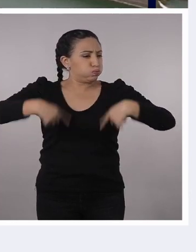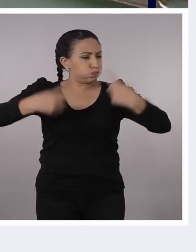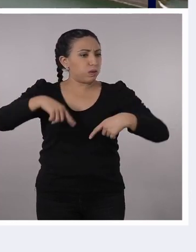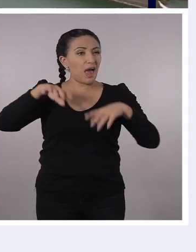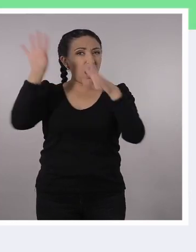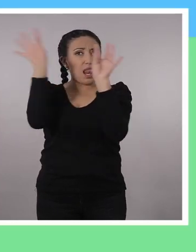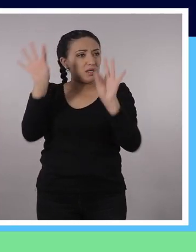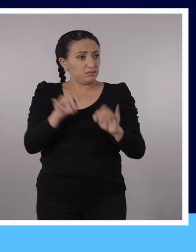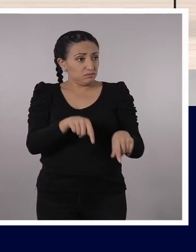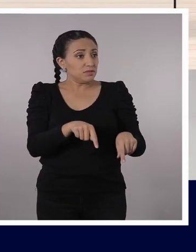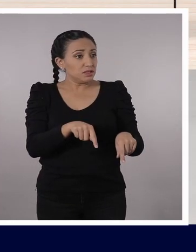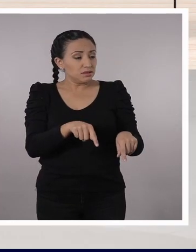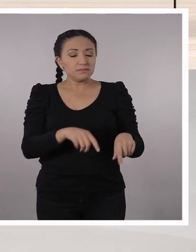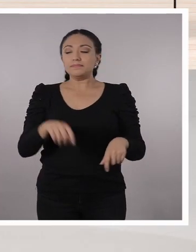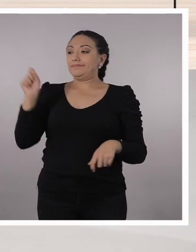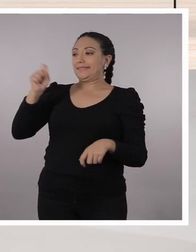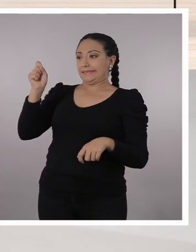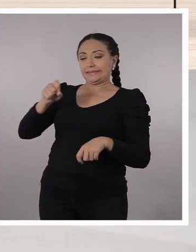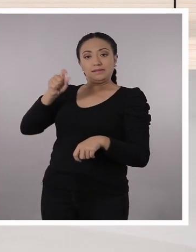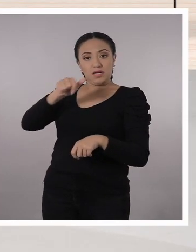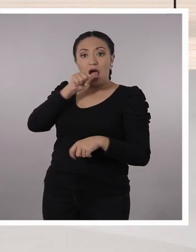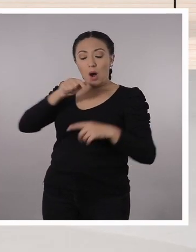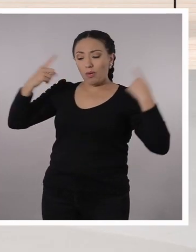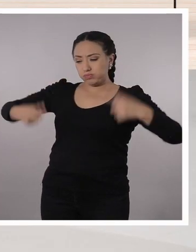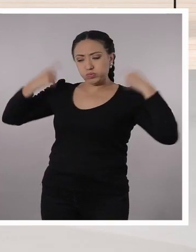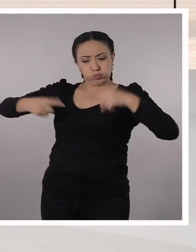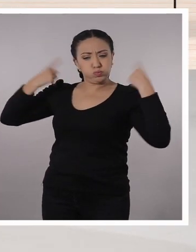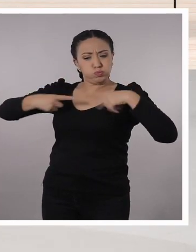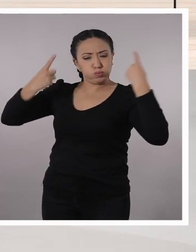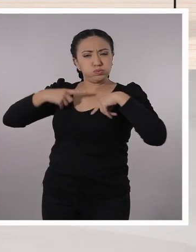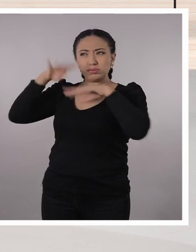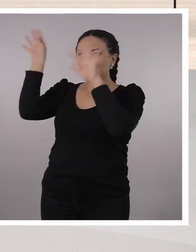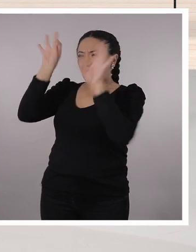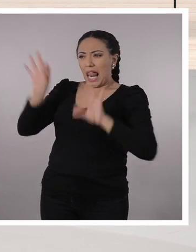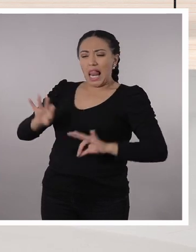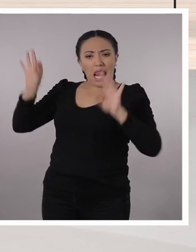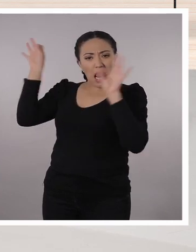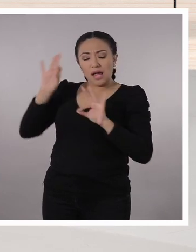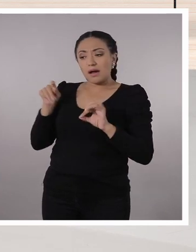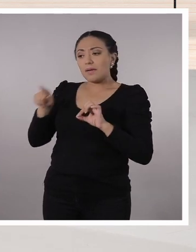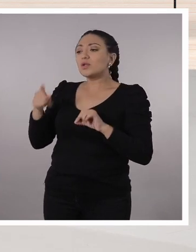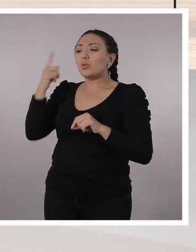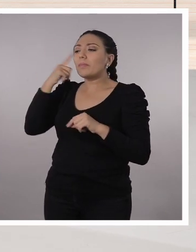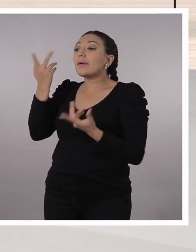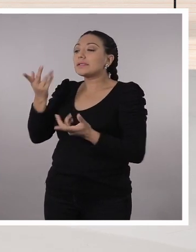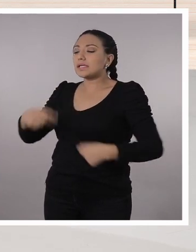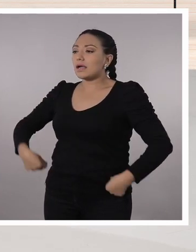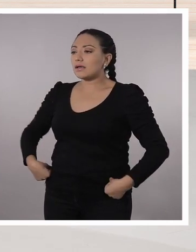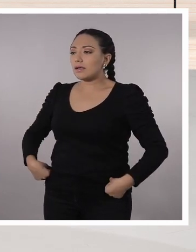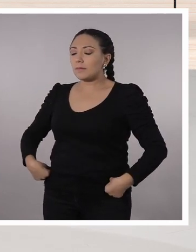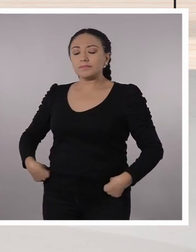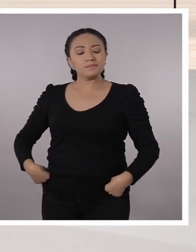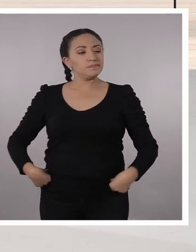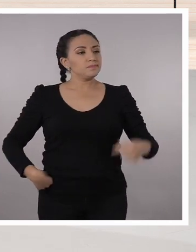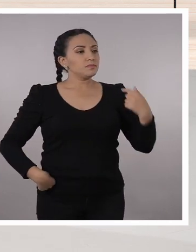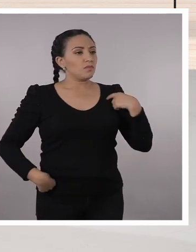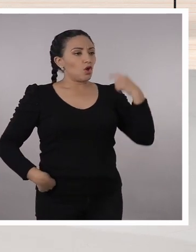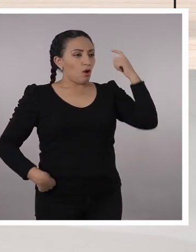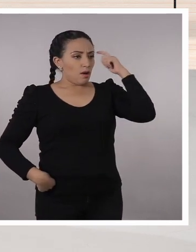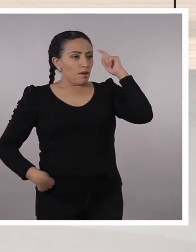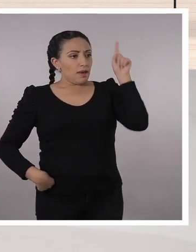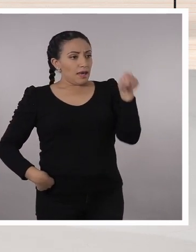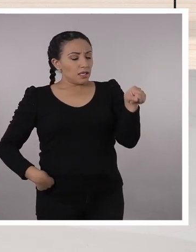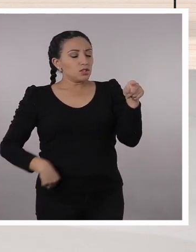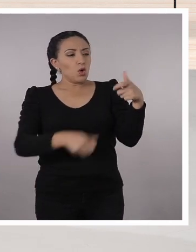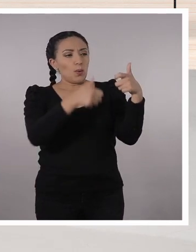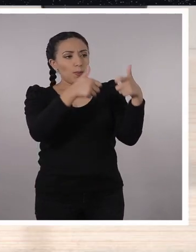eléctrica, ¿cierto? Exacto. En esta imagen se está usando el agua para producir energía. ¿Qué te hace pensar, Pedro, esta imagen? Me